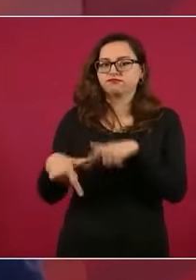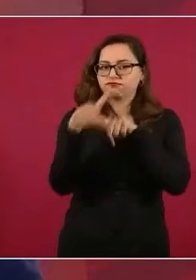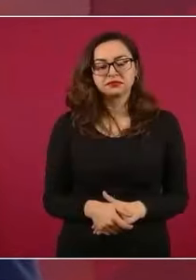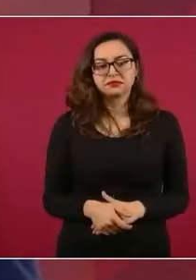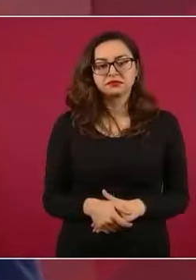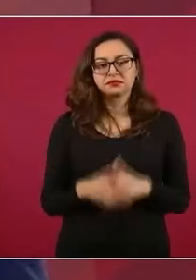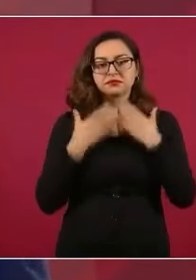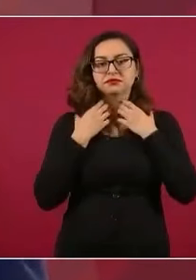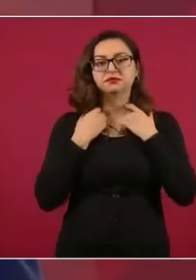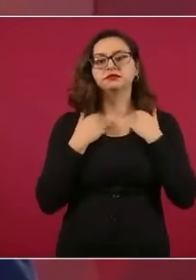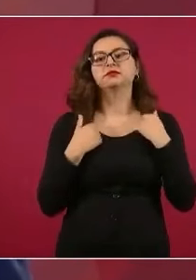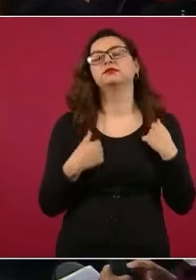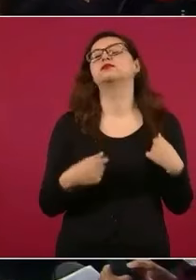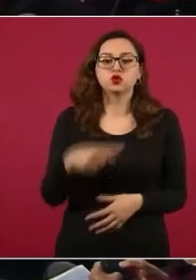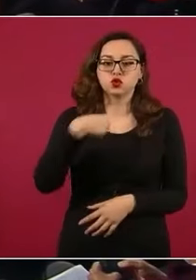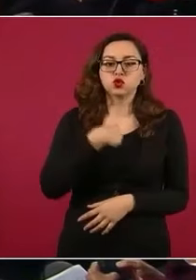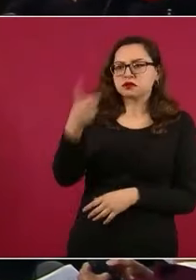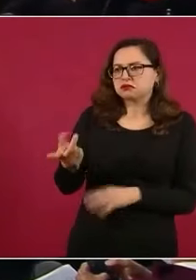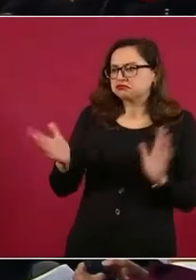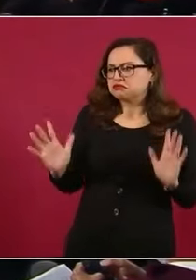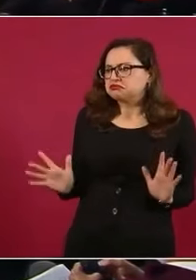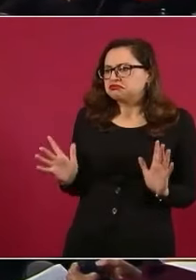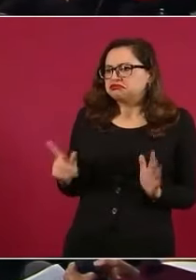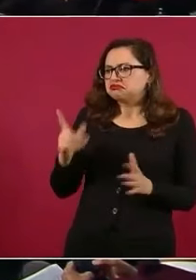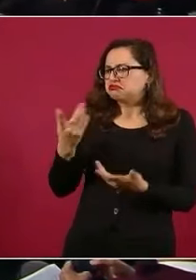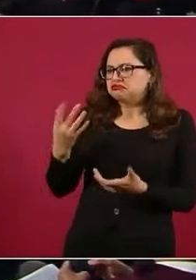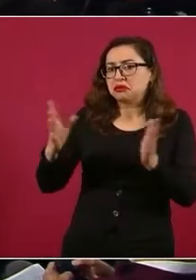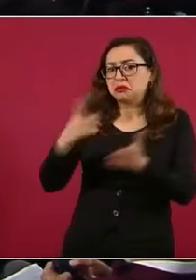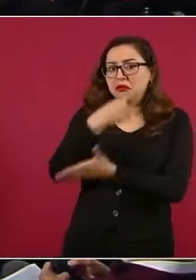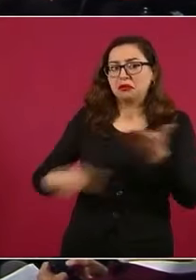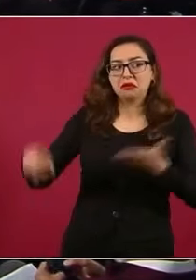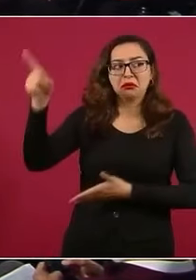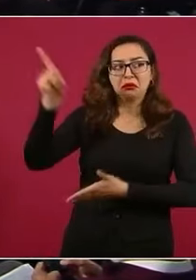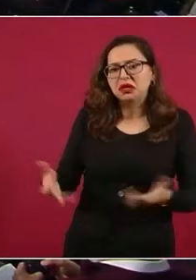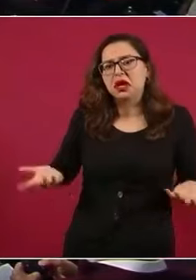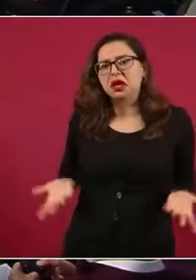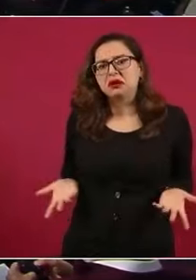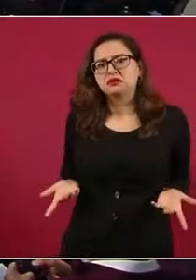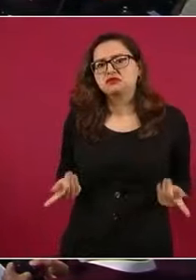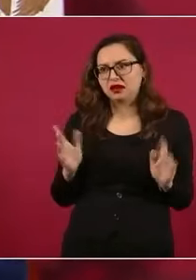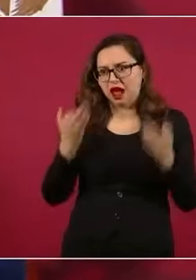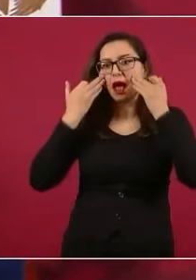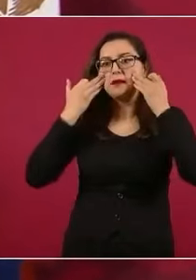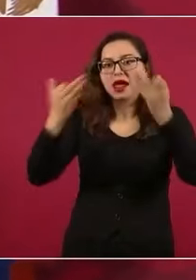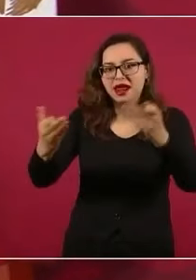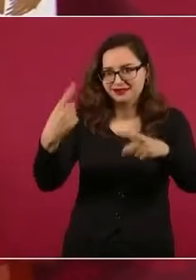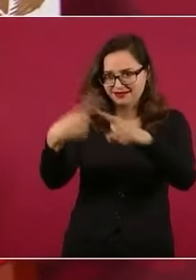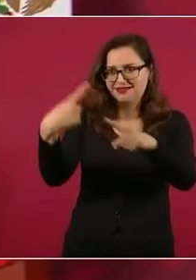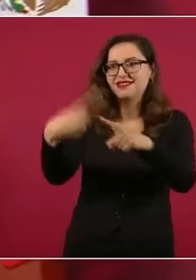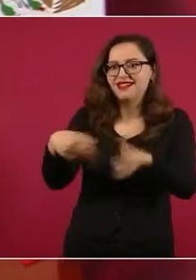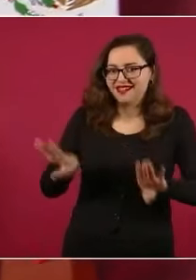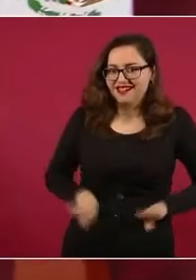convicciones. Presidente, pero... Entonces, le dije eso. Dime opinión. No, voten para saber quién es quién. Presidente. Porque